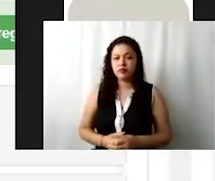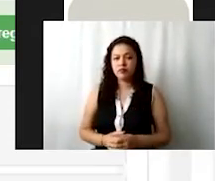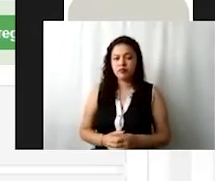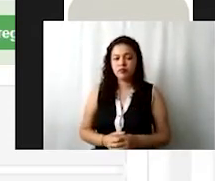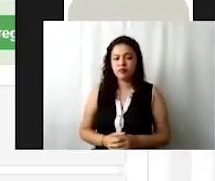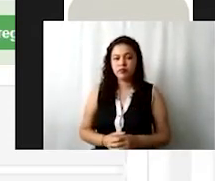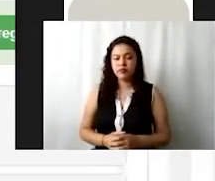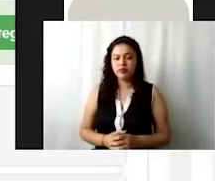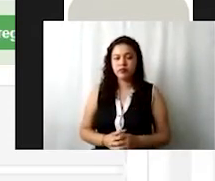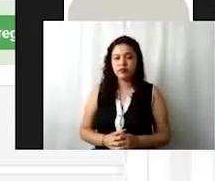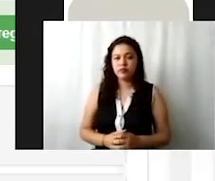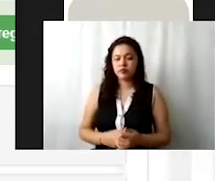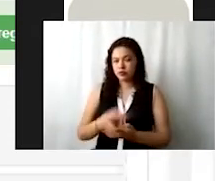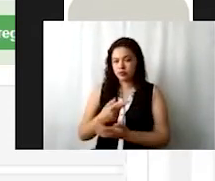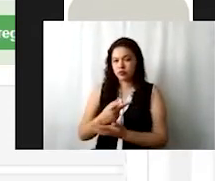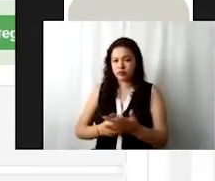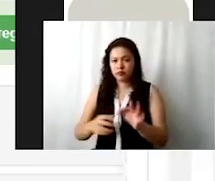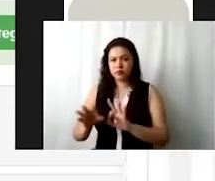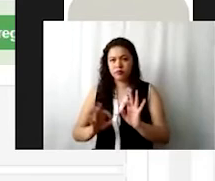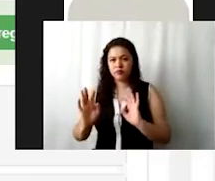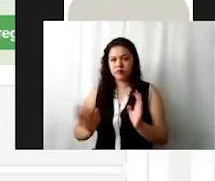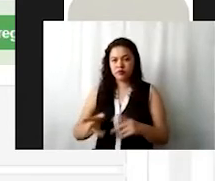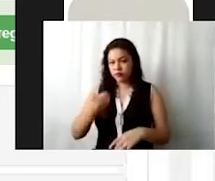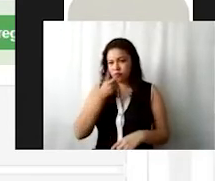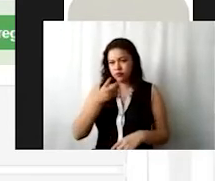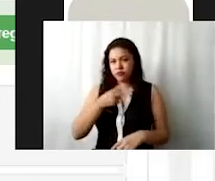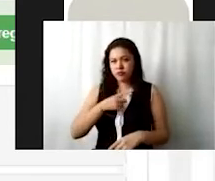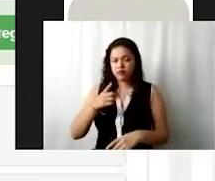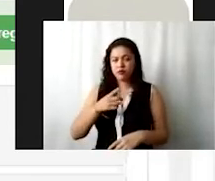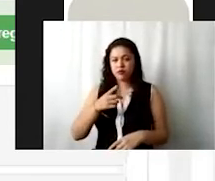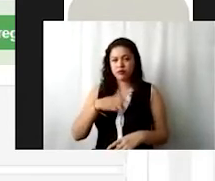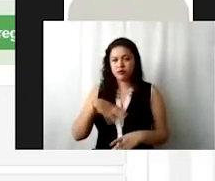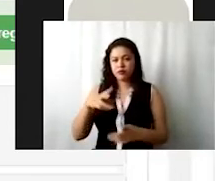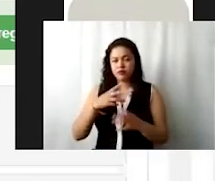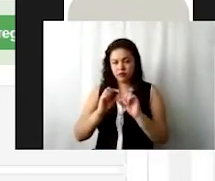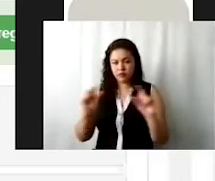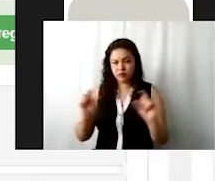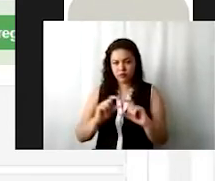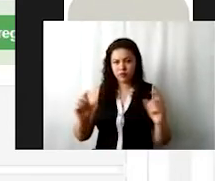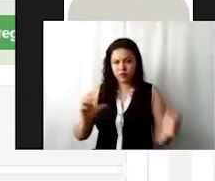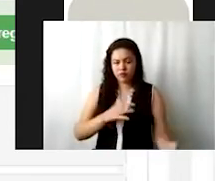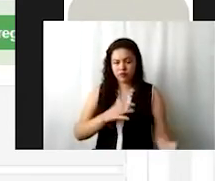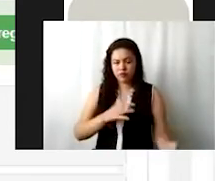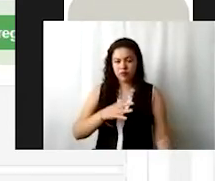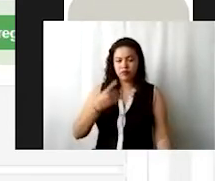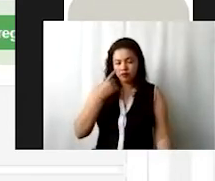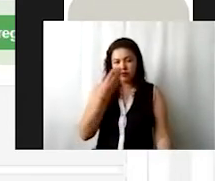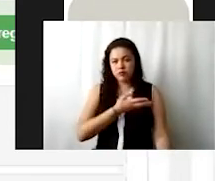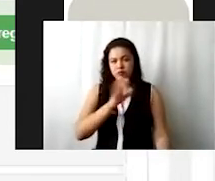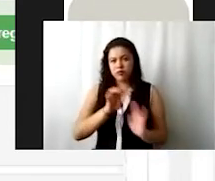que ya registré mi programa, por favor, si me pueden, si se pueden ubicar en esta segunda línea. Ajá. Este va a ser el ejemplo.